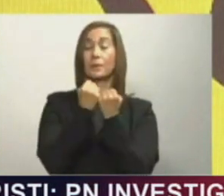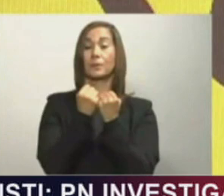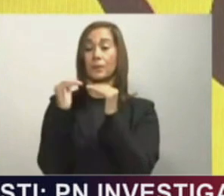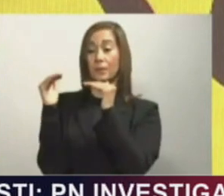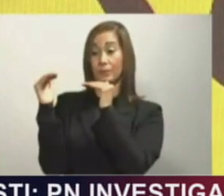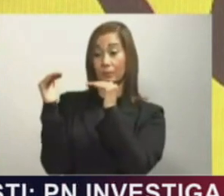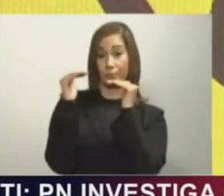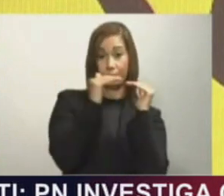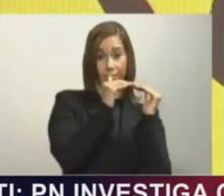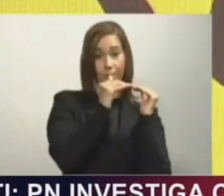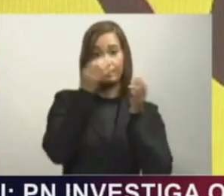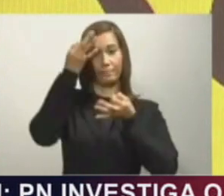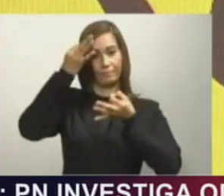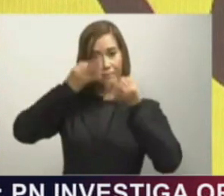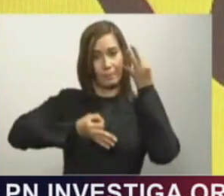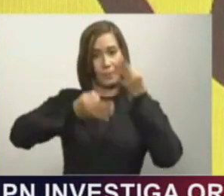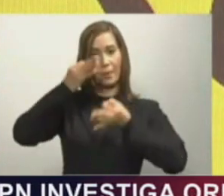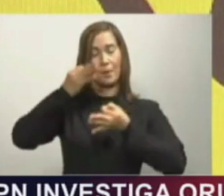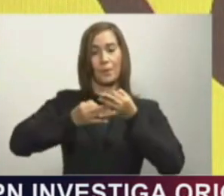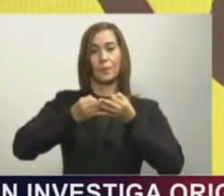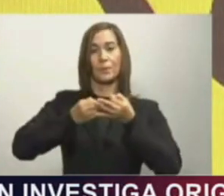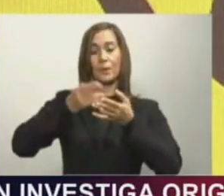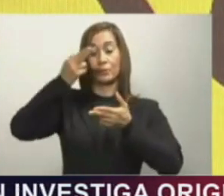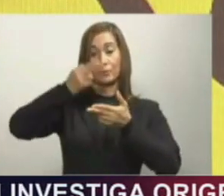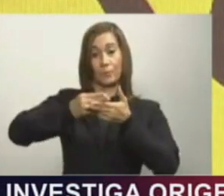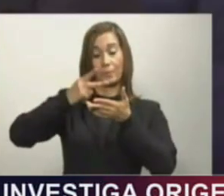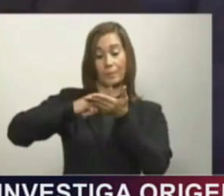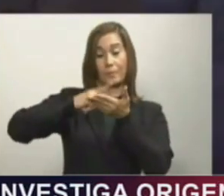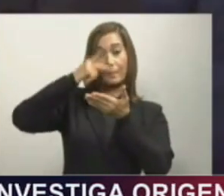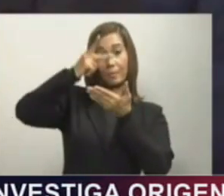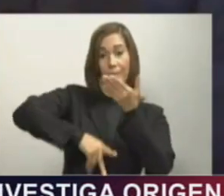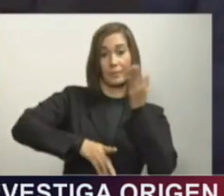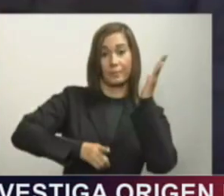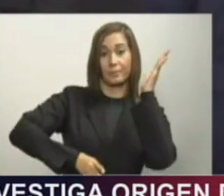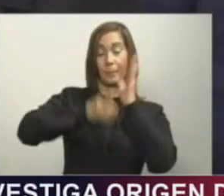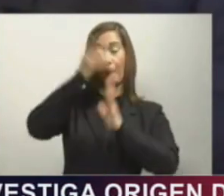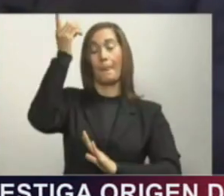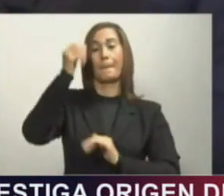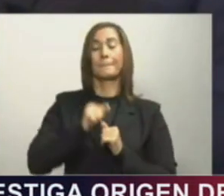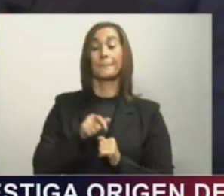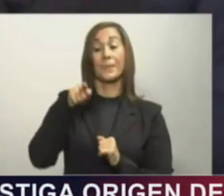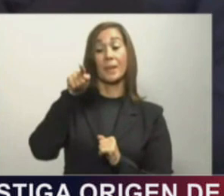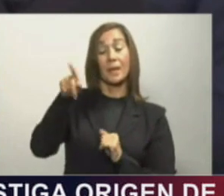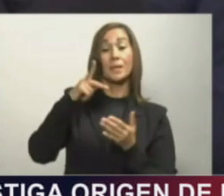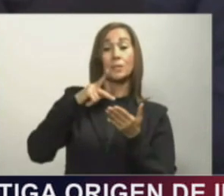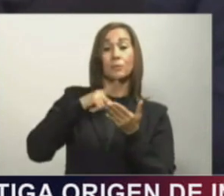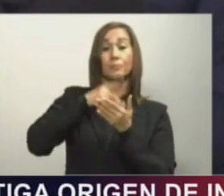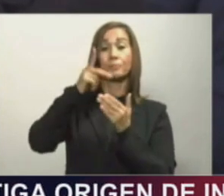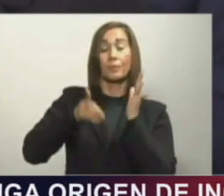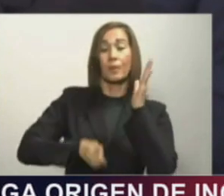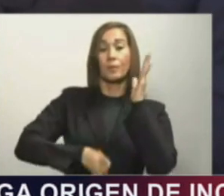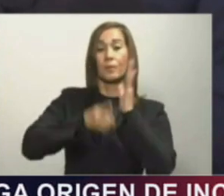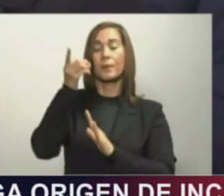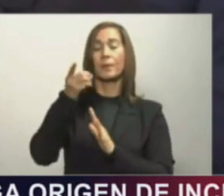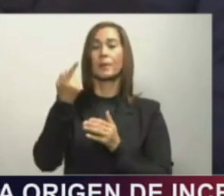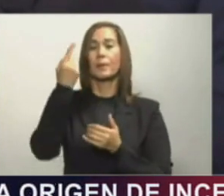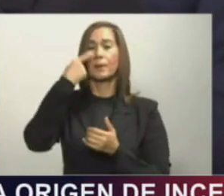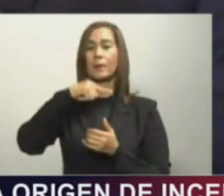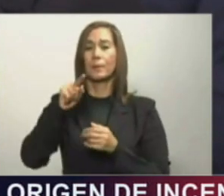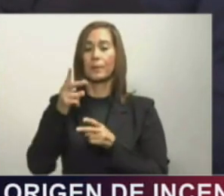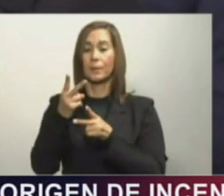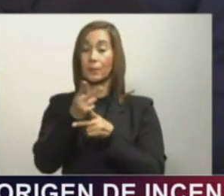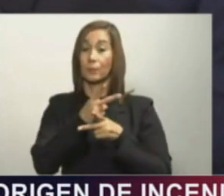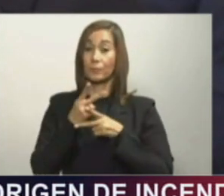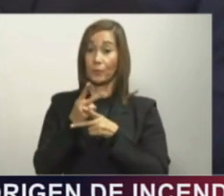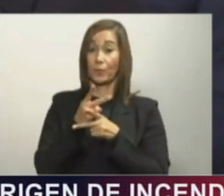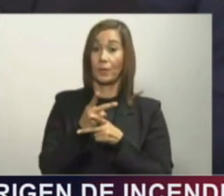justas. El programa Súperate. Súperate tiene como objetivo garantizar la protección y la promoción